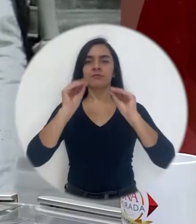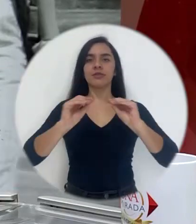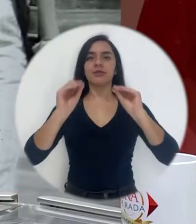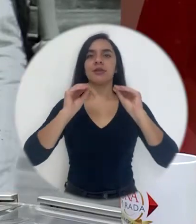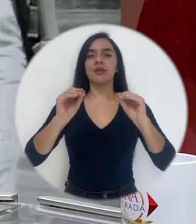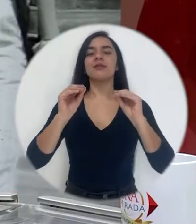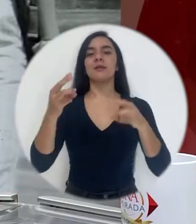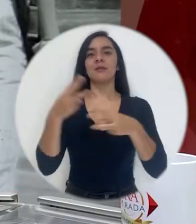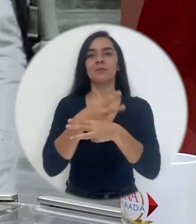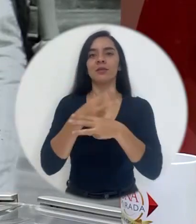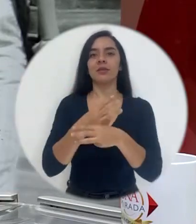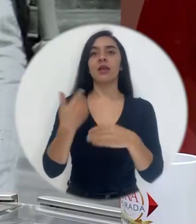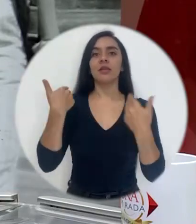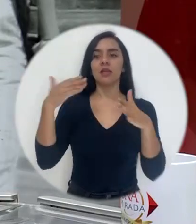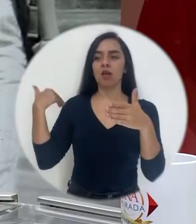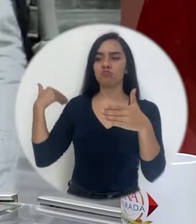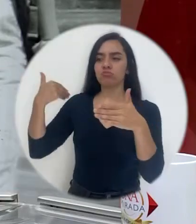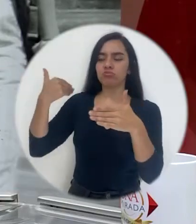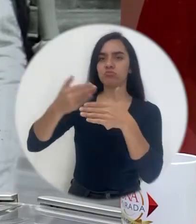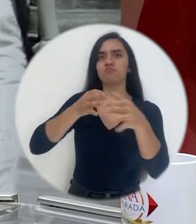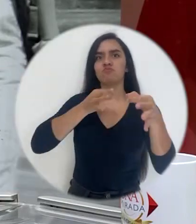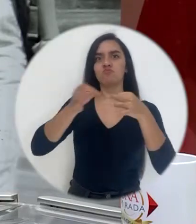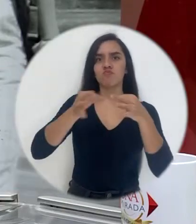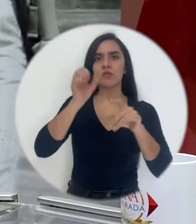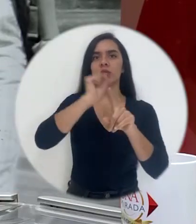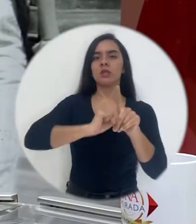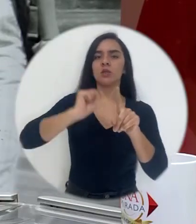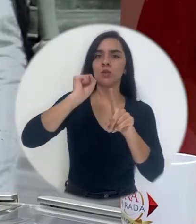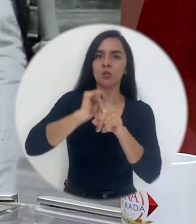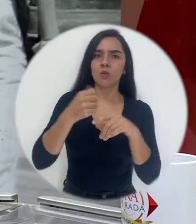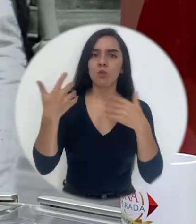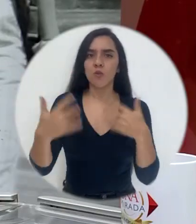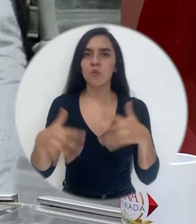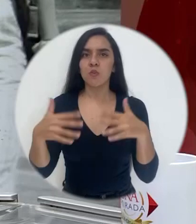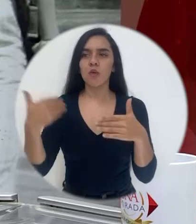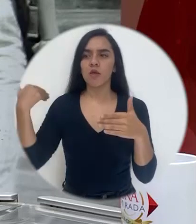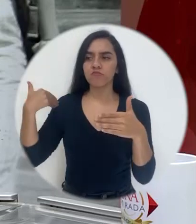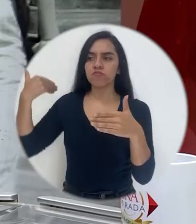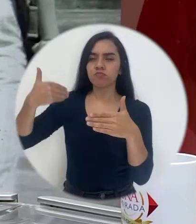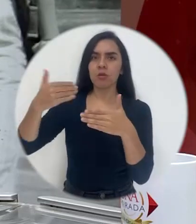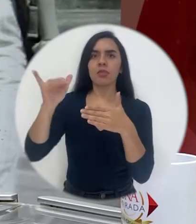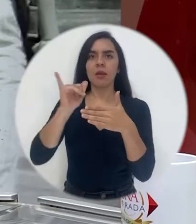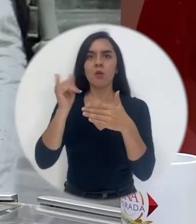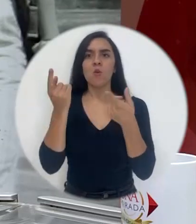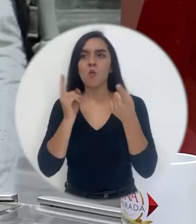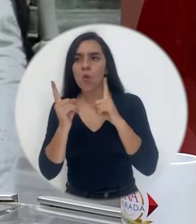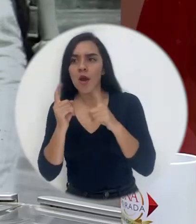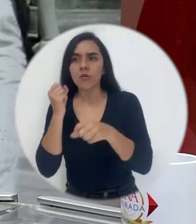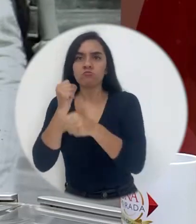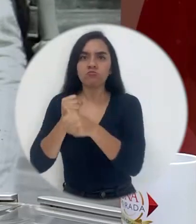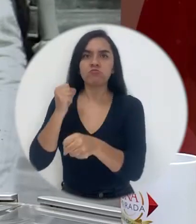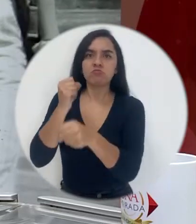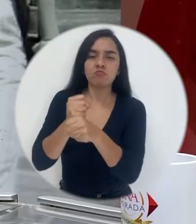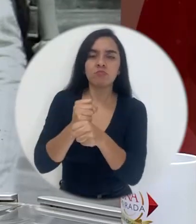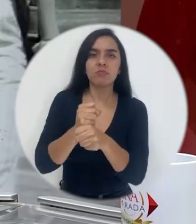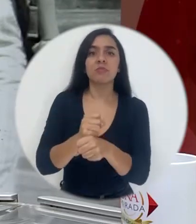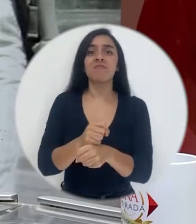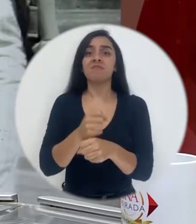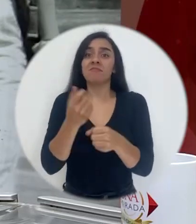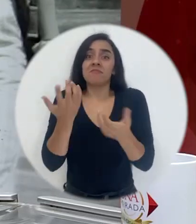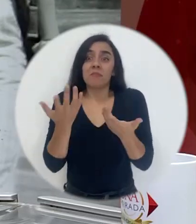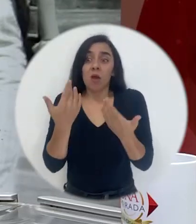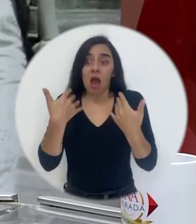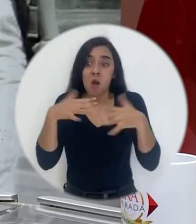enseñanza de la matemática, hemos visto toda la situación que tenemos, que se ha venido haciendo, pero los retos